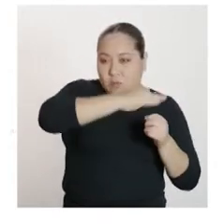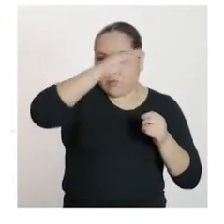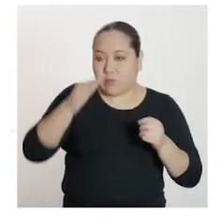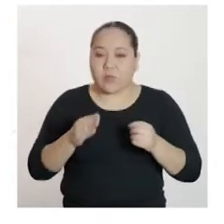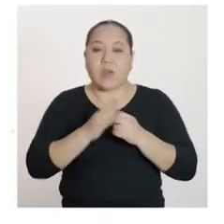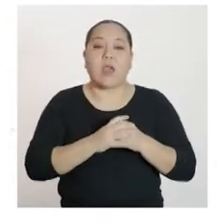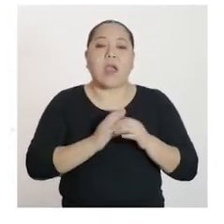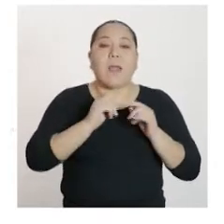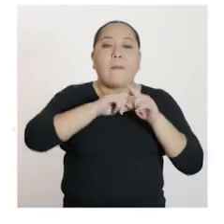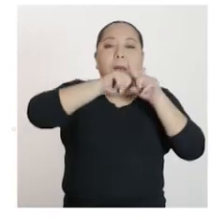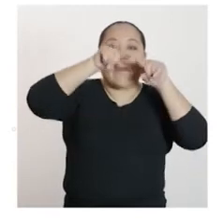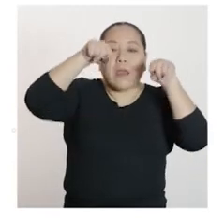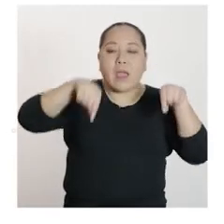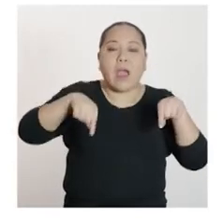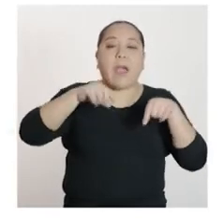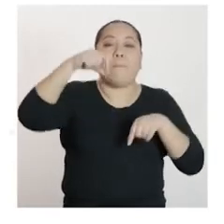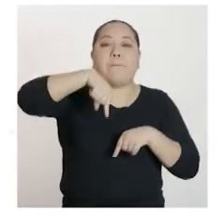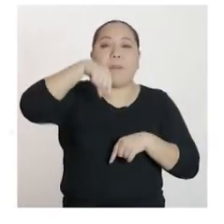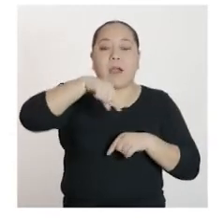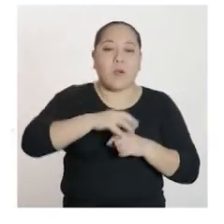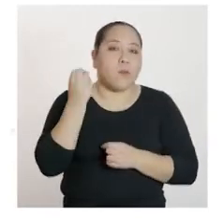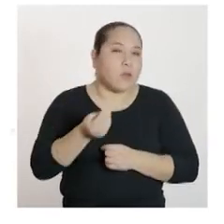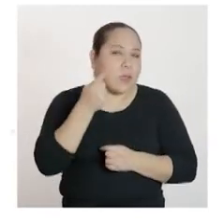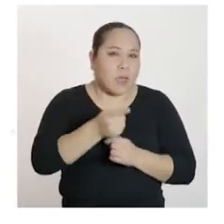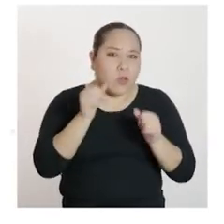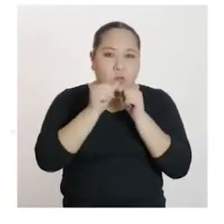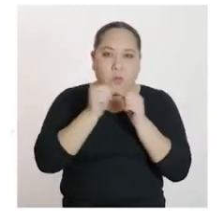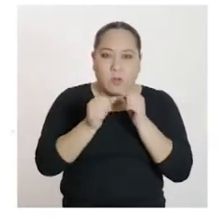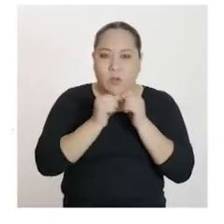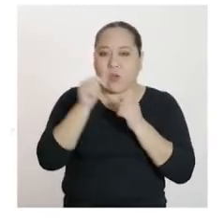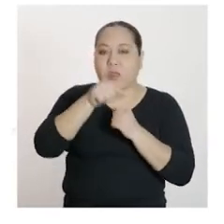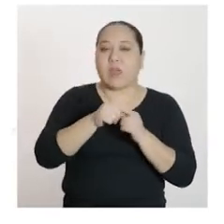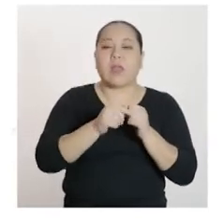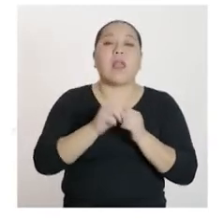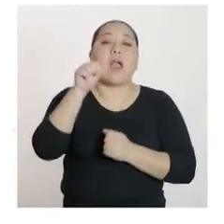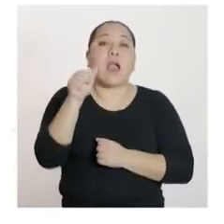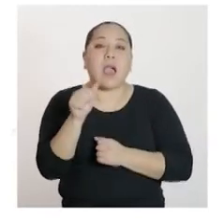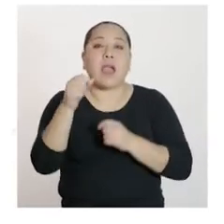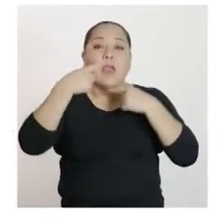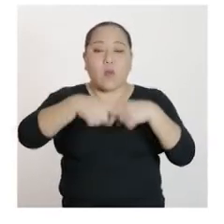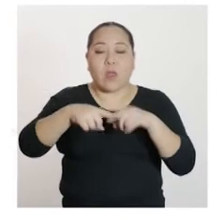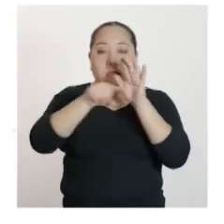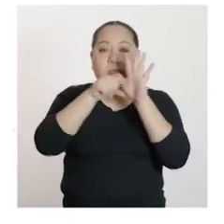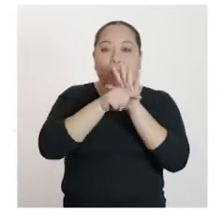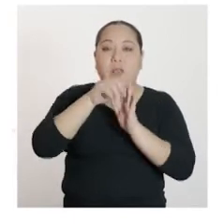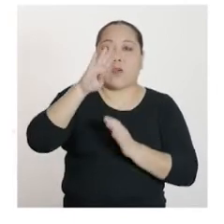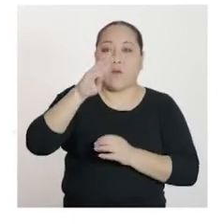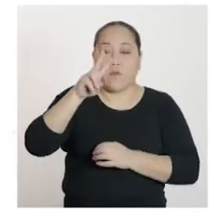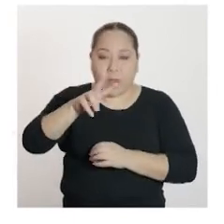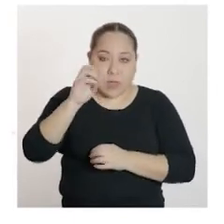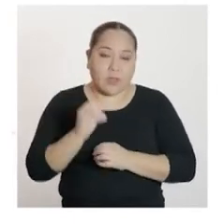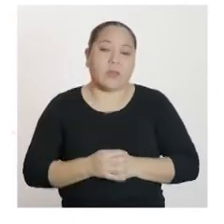va a abrir hacia abajo, porque el valor de la constante A es igual a negativo 20.